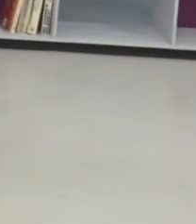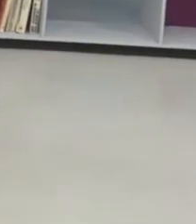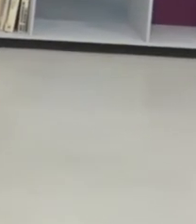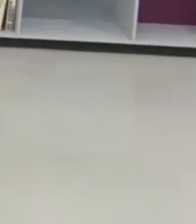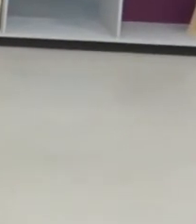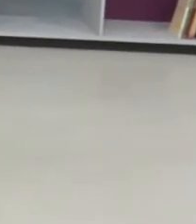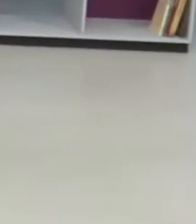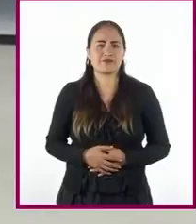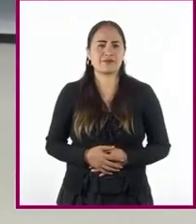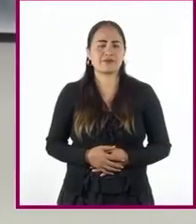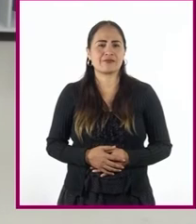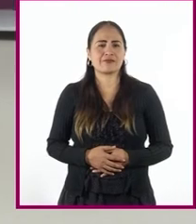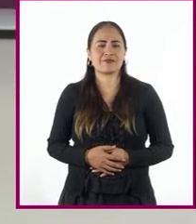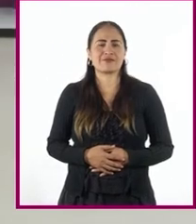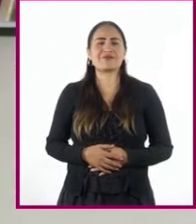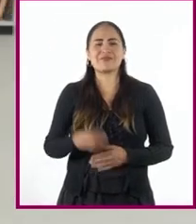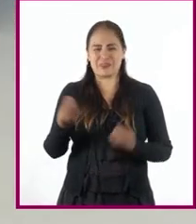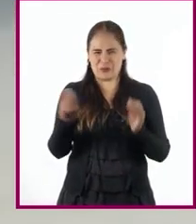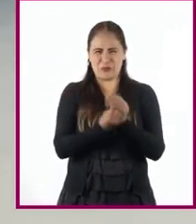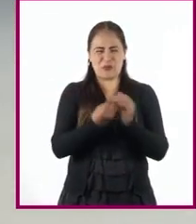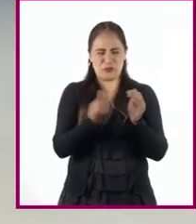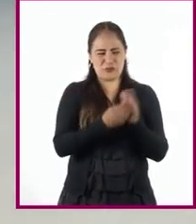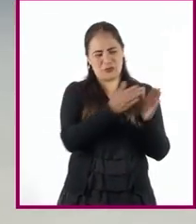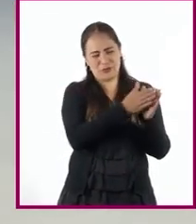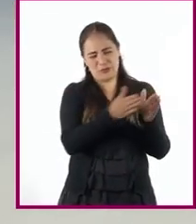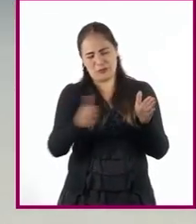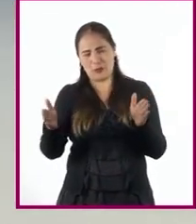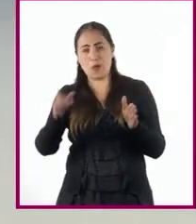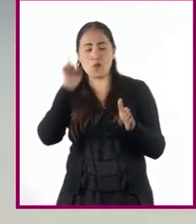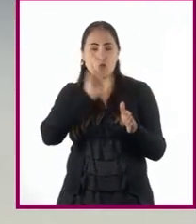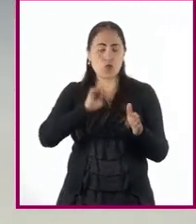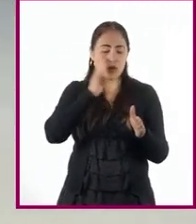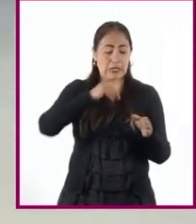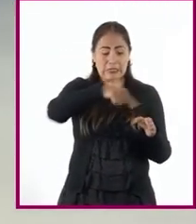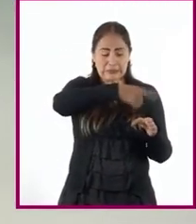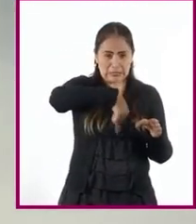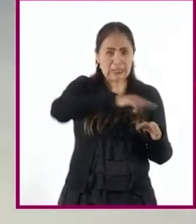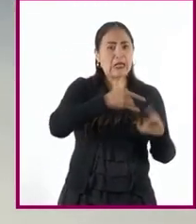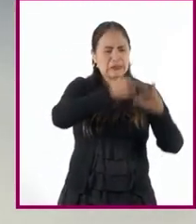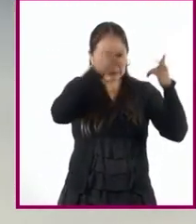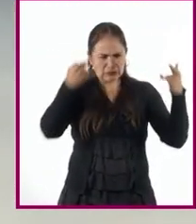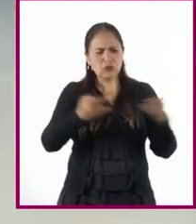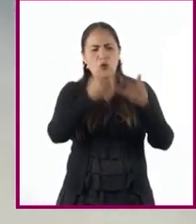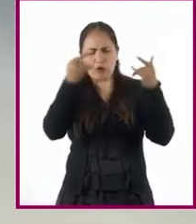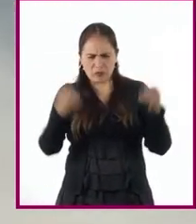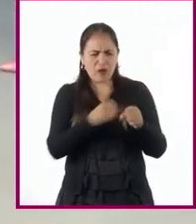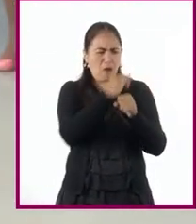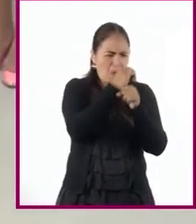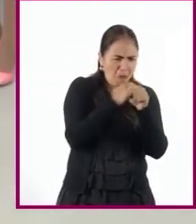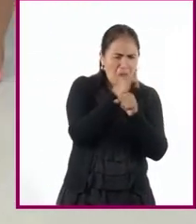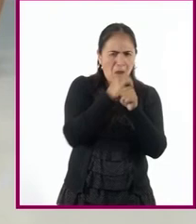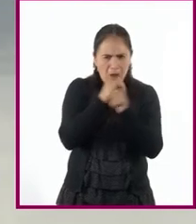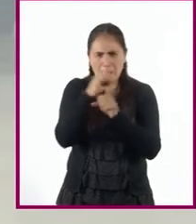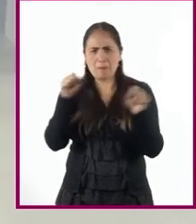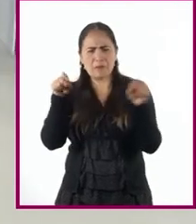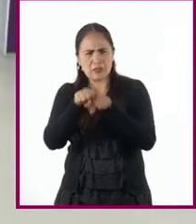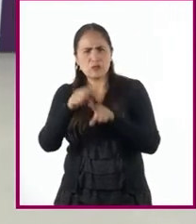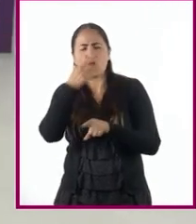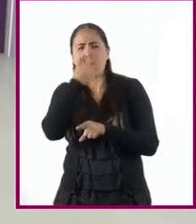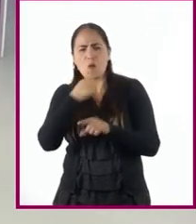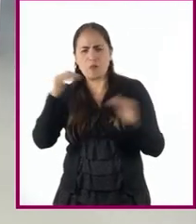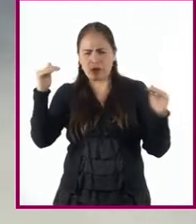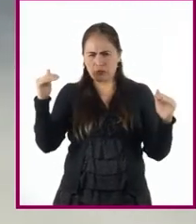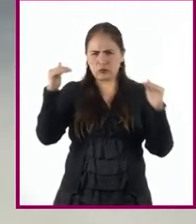Como vimos a lo largo de la sesión, las mujeres fueron y son sujetos históricos que a la par de los hombres han